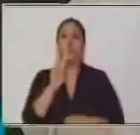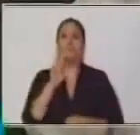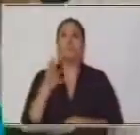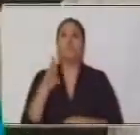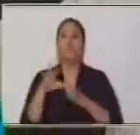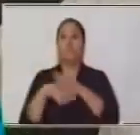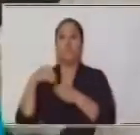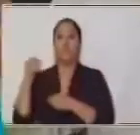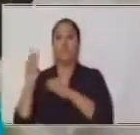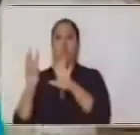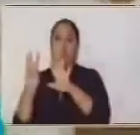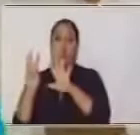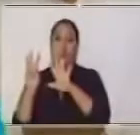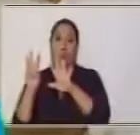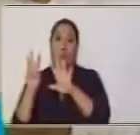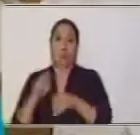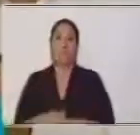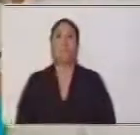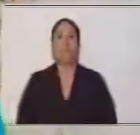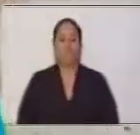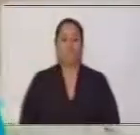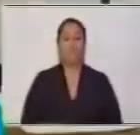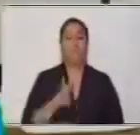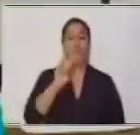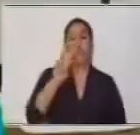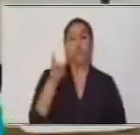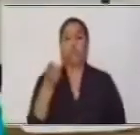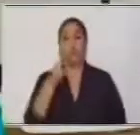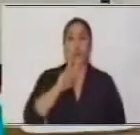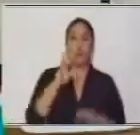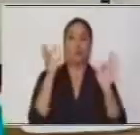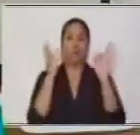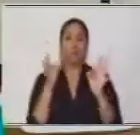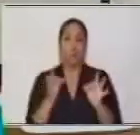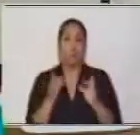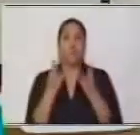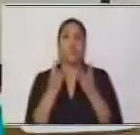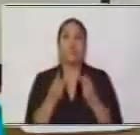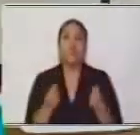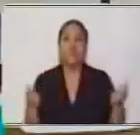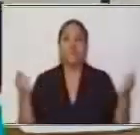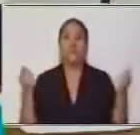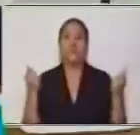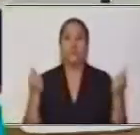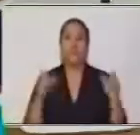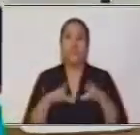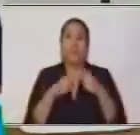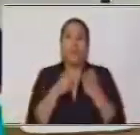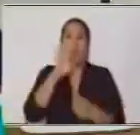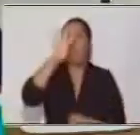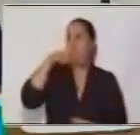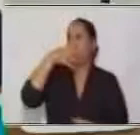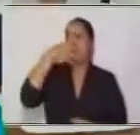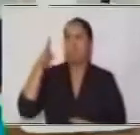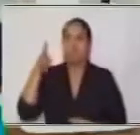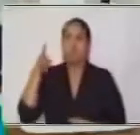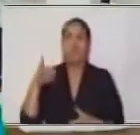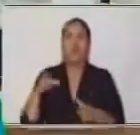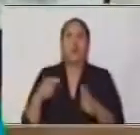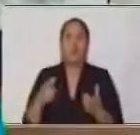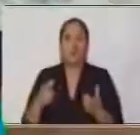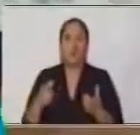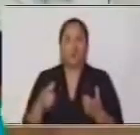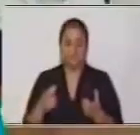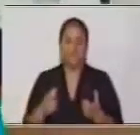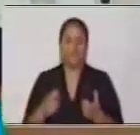ocho. De esas dos maneras podemos resolver entonces las tablas de proporcionalidad. Vamos a